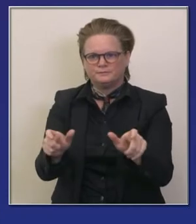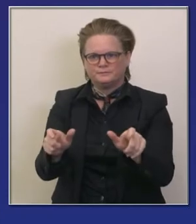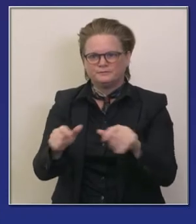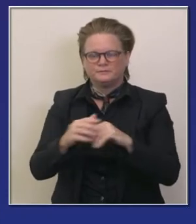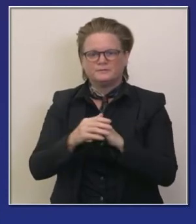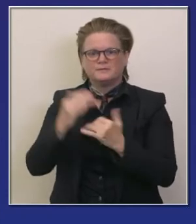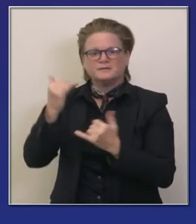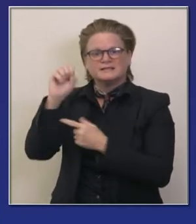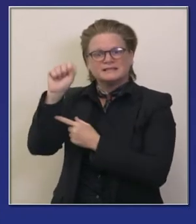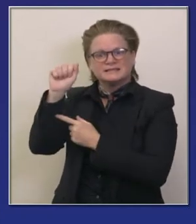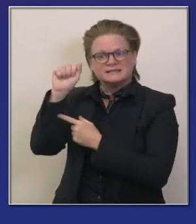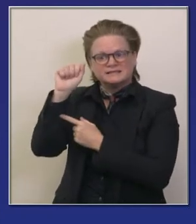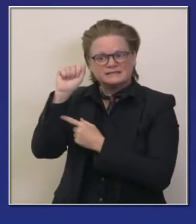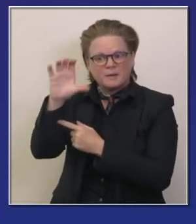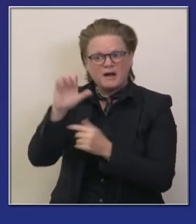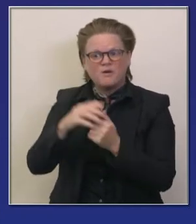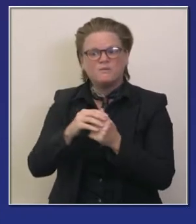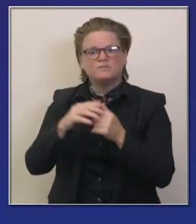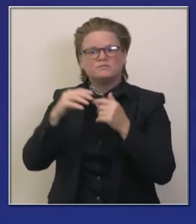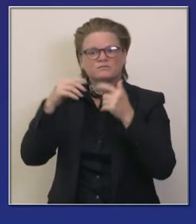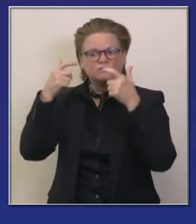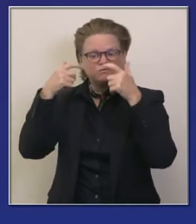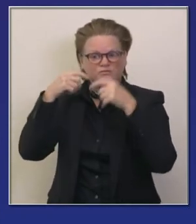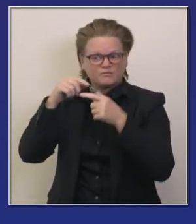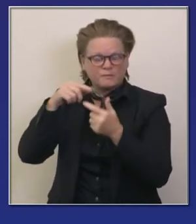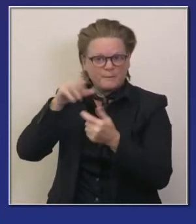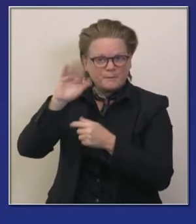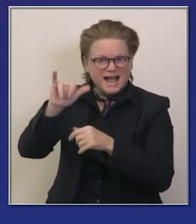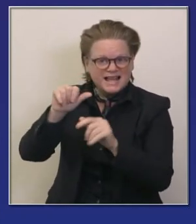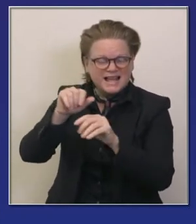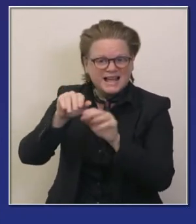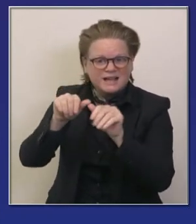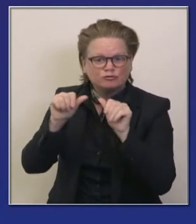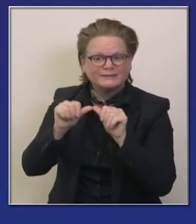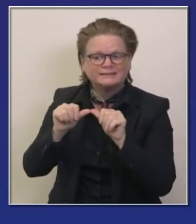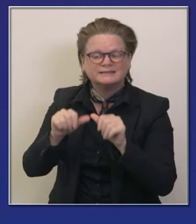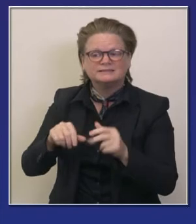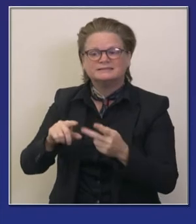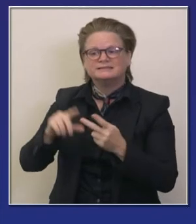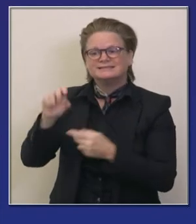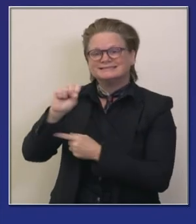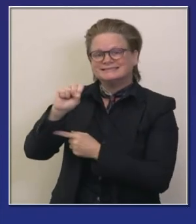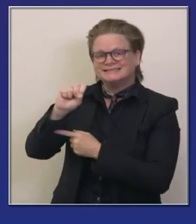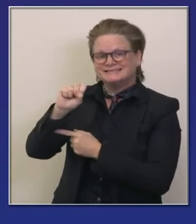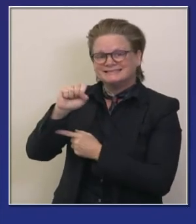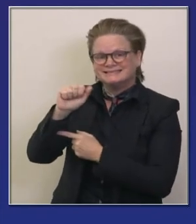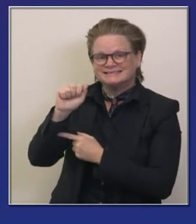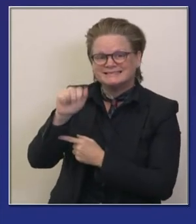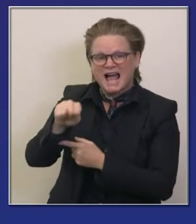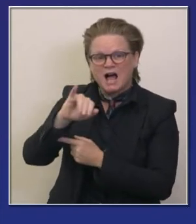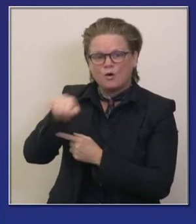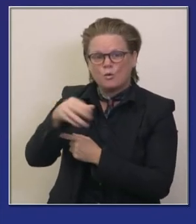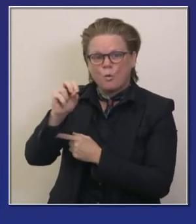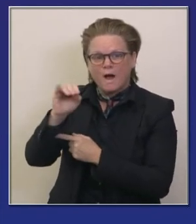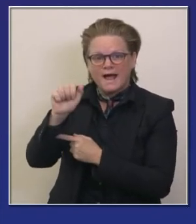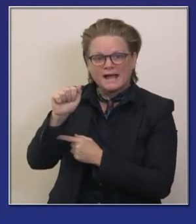encima del 15 por ciento en ese índice son regiones donde hay altas poblaciones de gente también